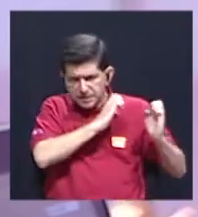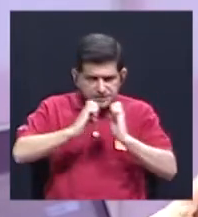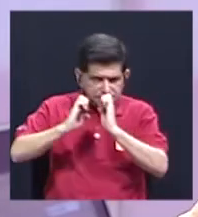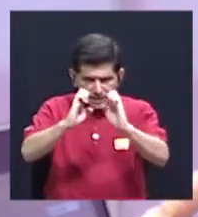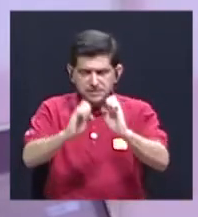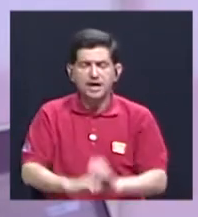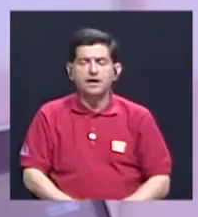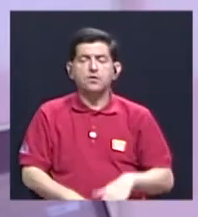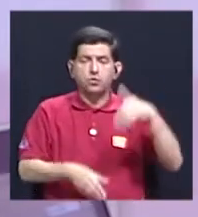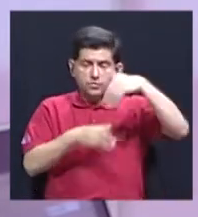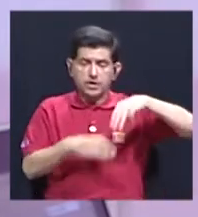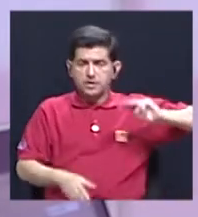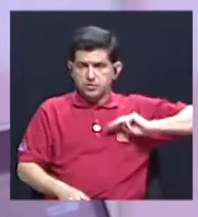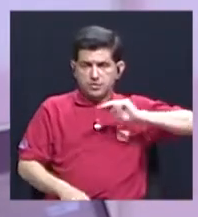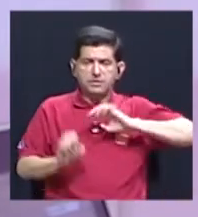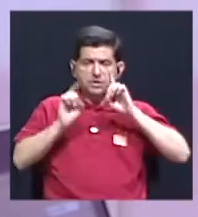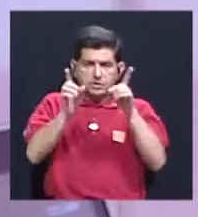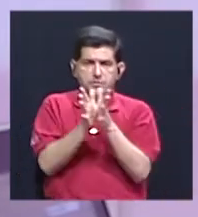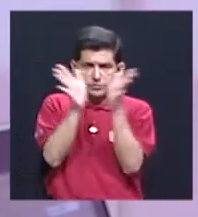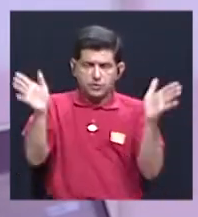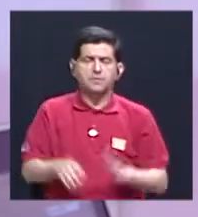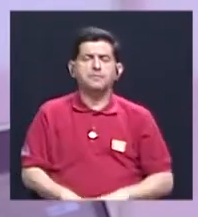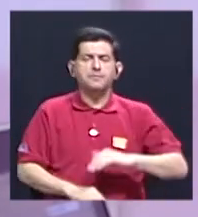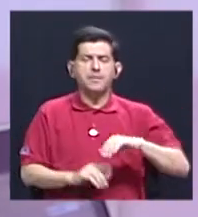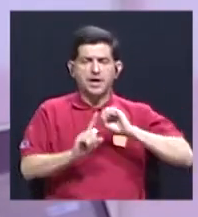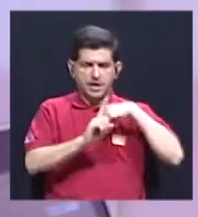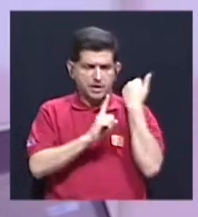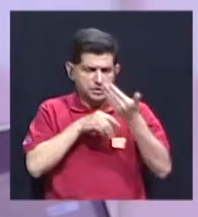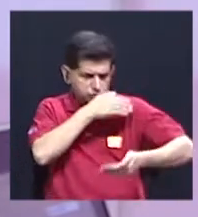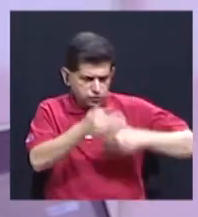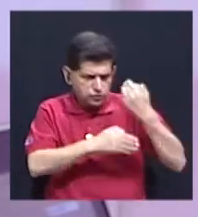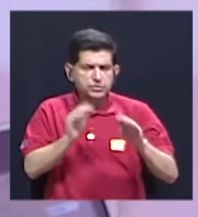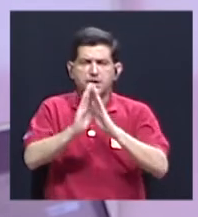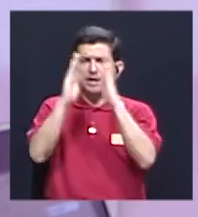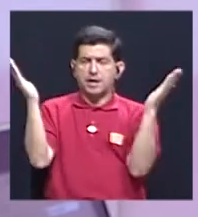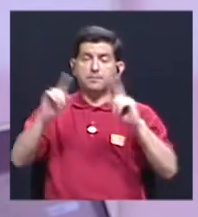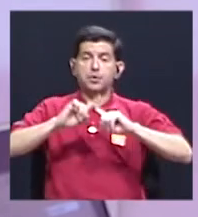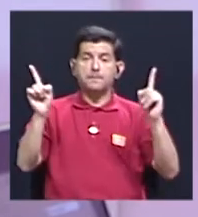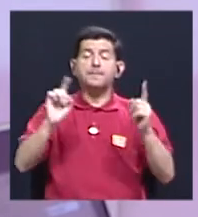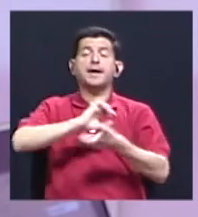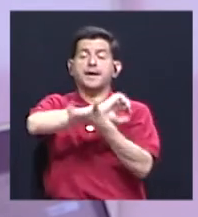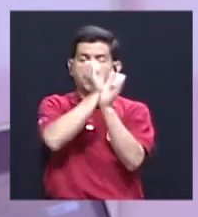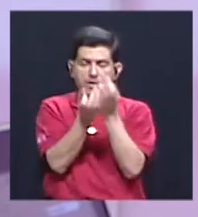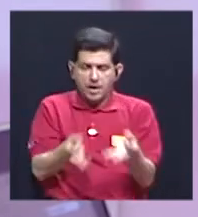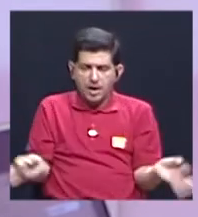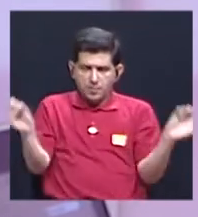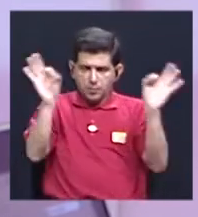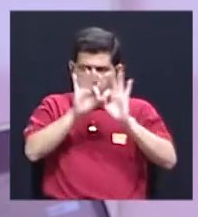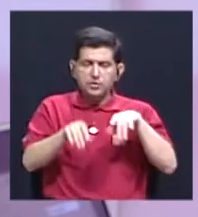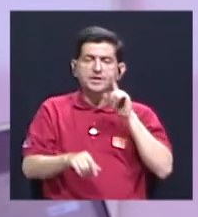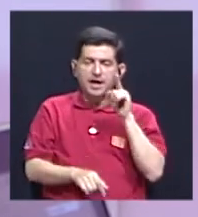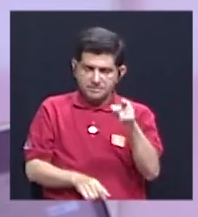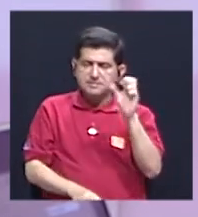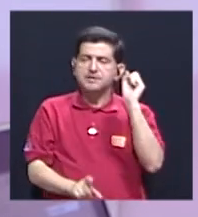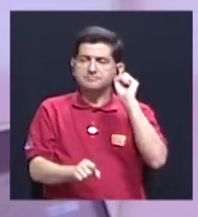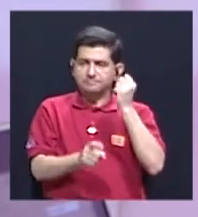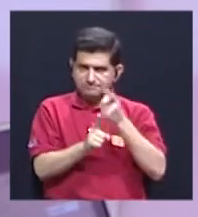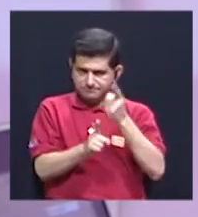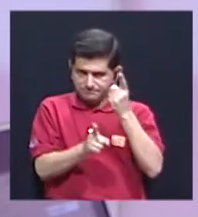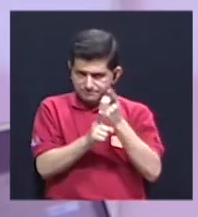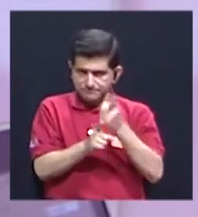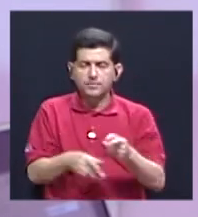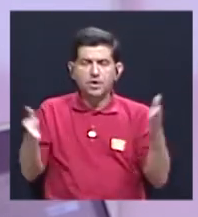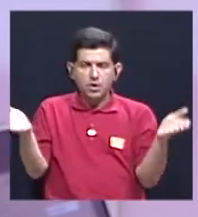MEP para socializarlo de una manera más amplia. Pero, sin duda, este es uno de los cambios importantes que es la